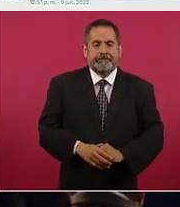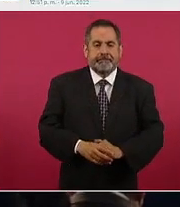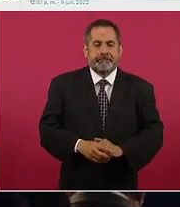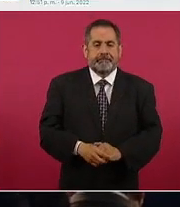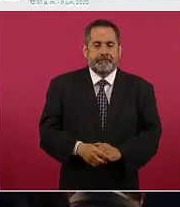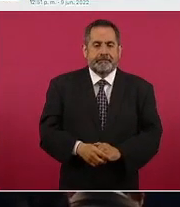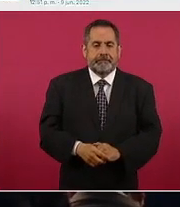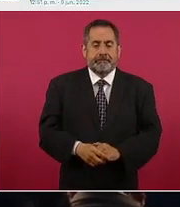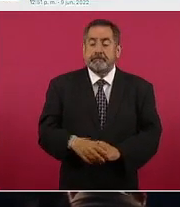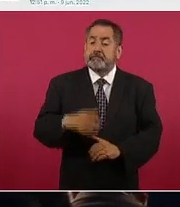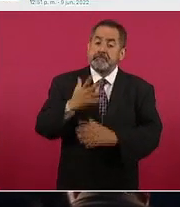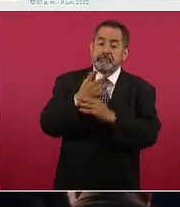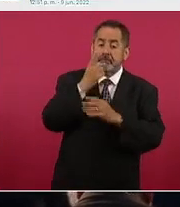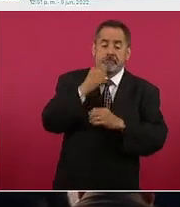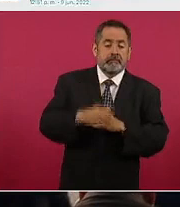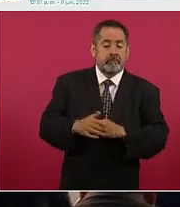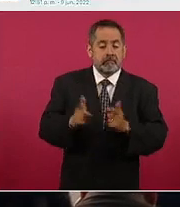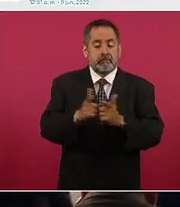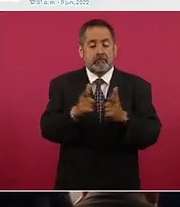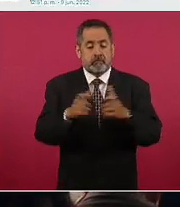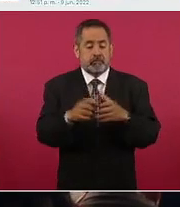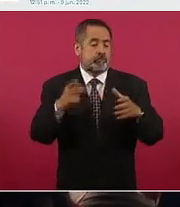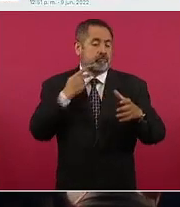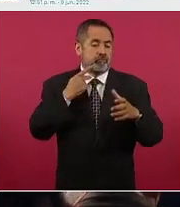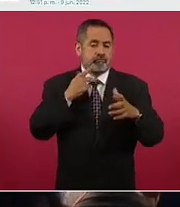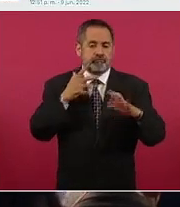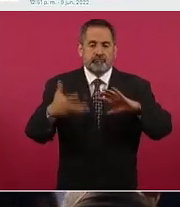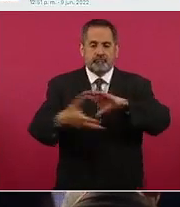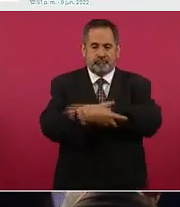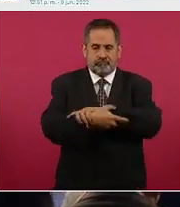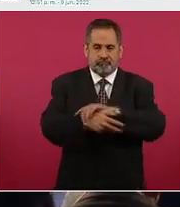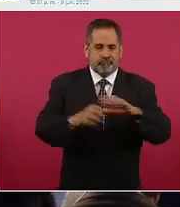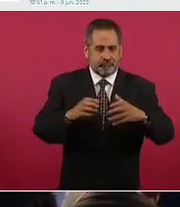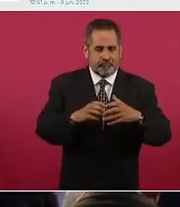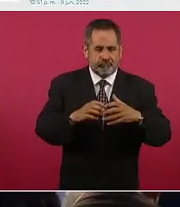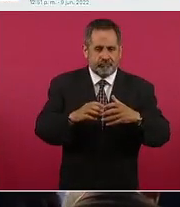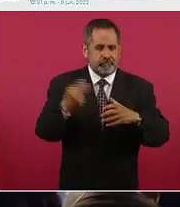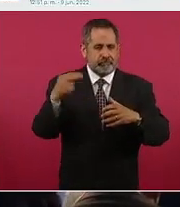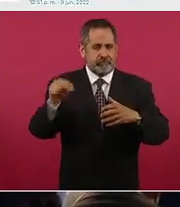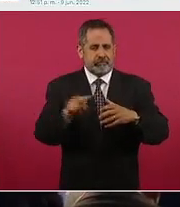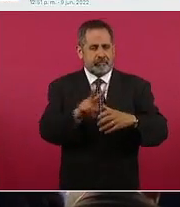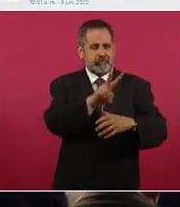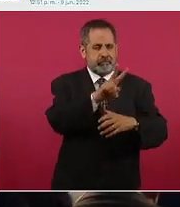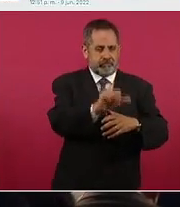los partidos que conformamos la coalición va por México